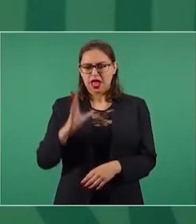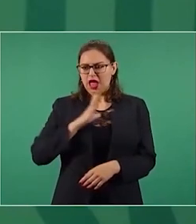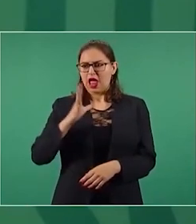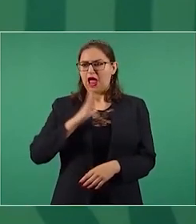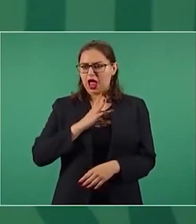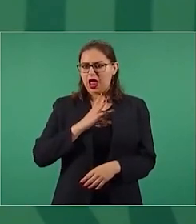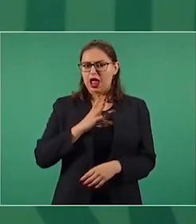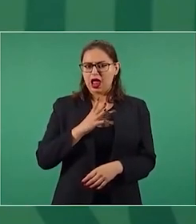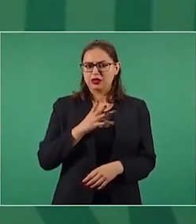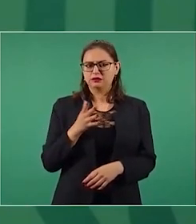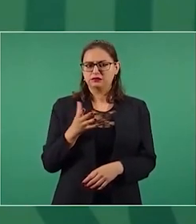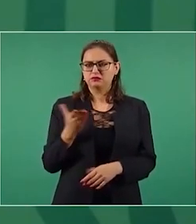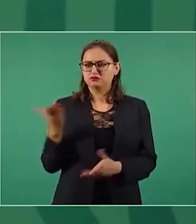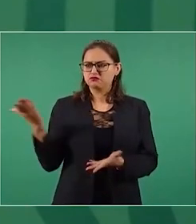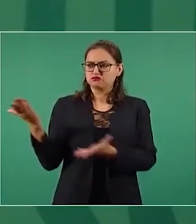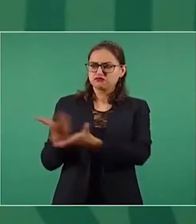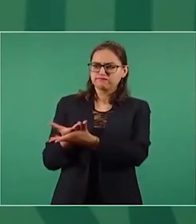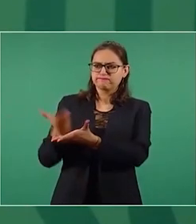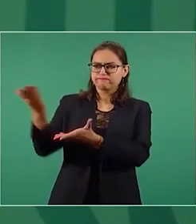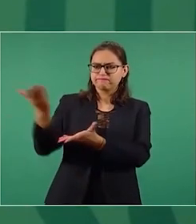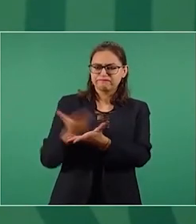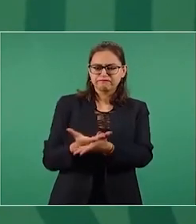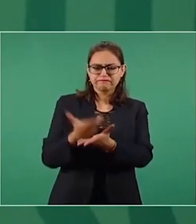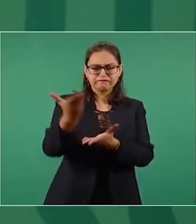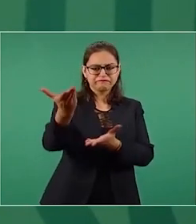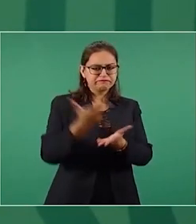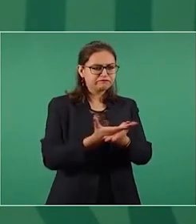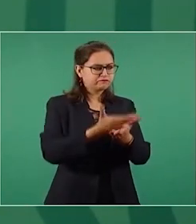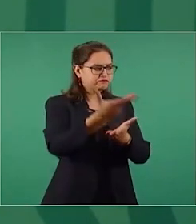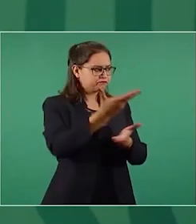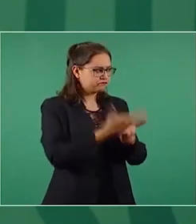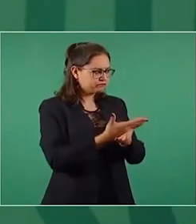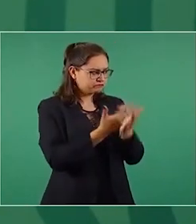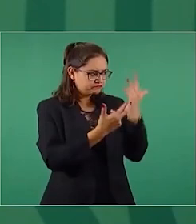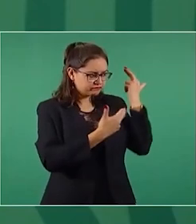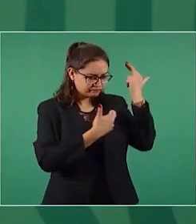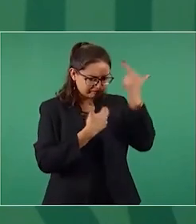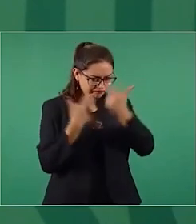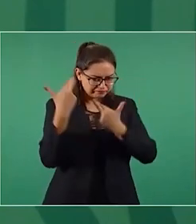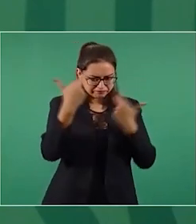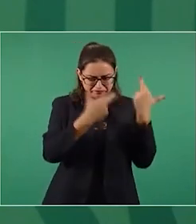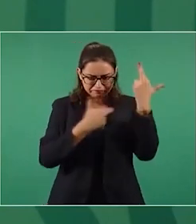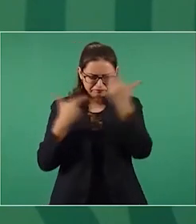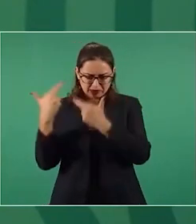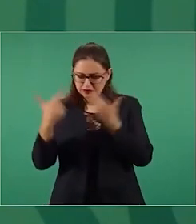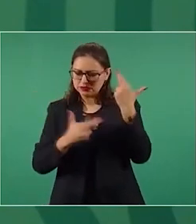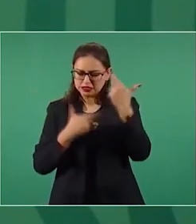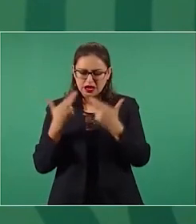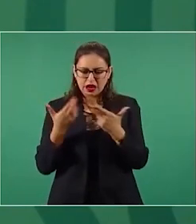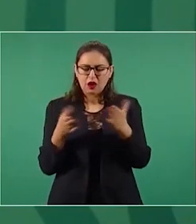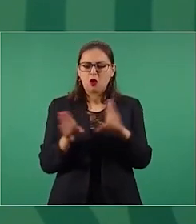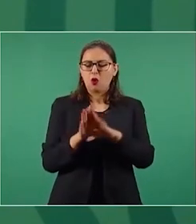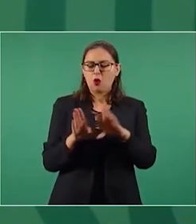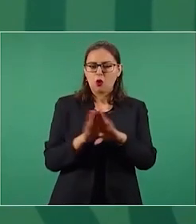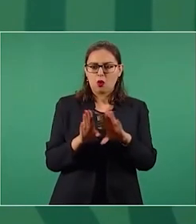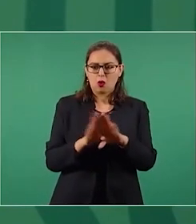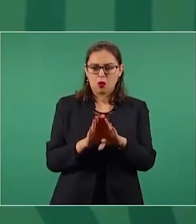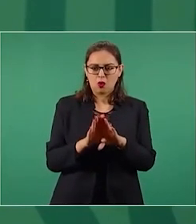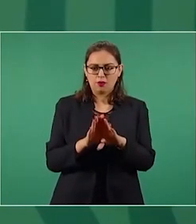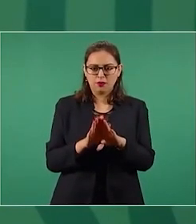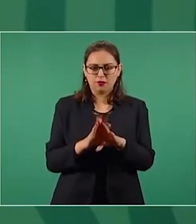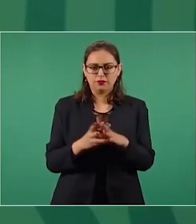se están analizando de quiénes podrían